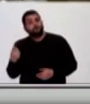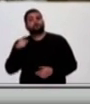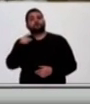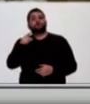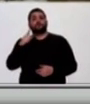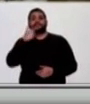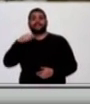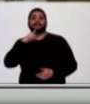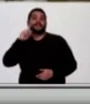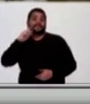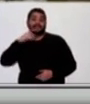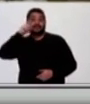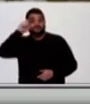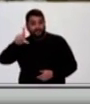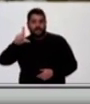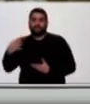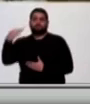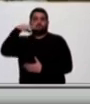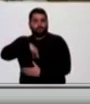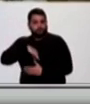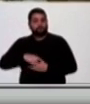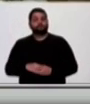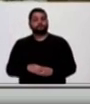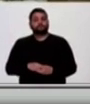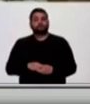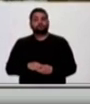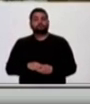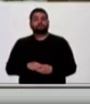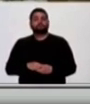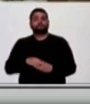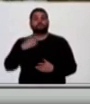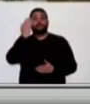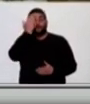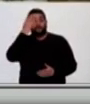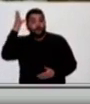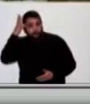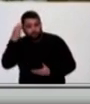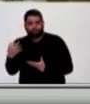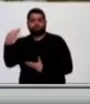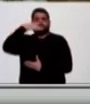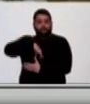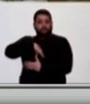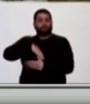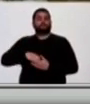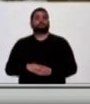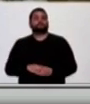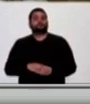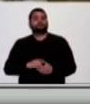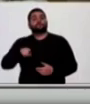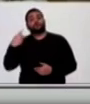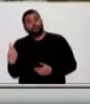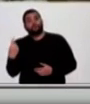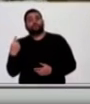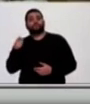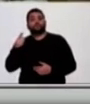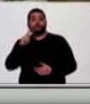localidad de Santa Isabel, contacto de caso confirmado. Uno de la localidad de Venado Tuerto, contacto de caso confirmado. Uno